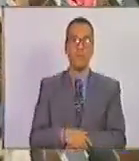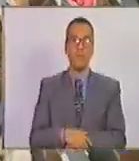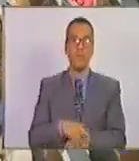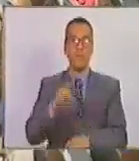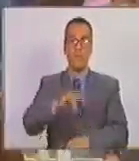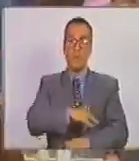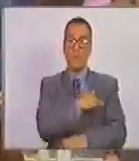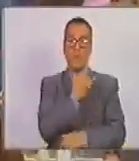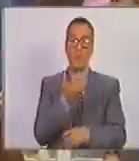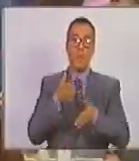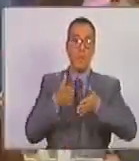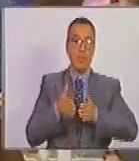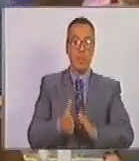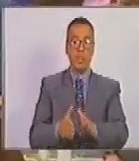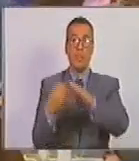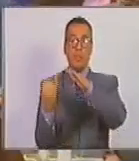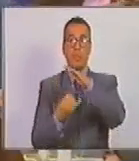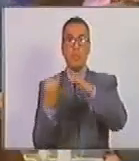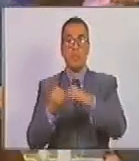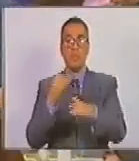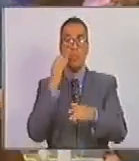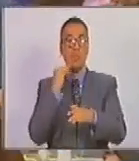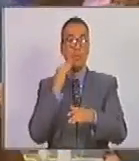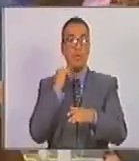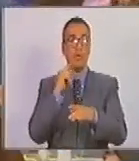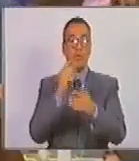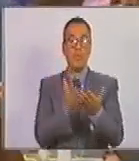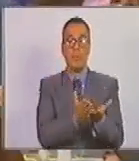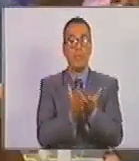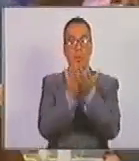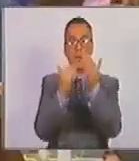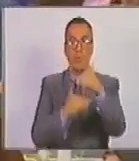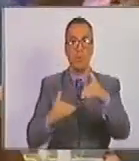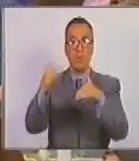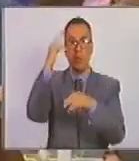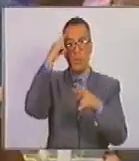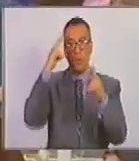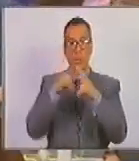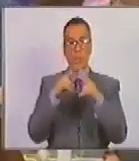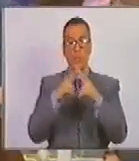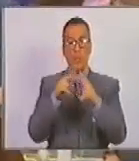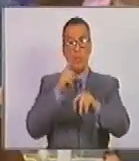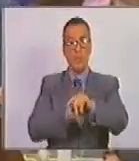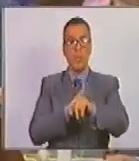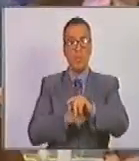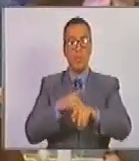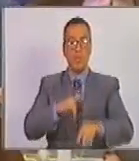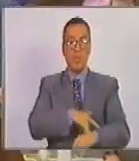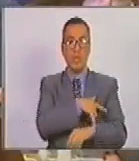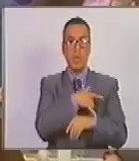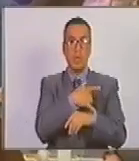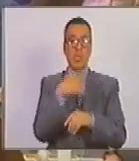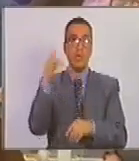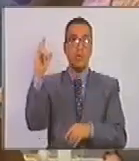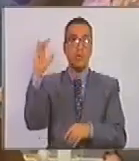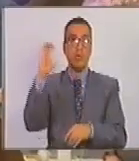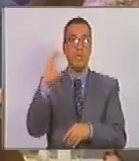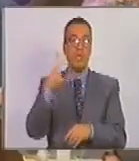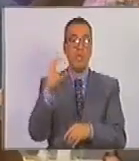Universidad que nace como Instituto Experimental de Estudios Superiores, conocido en ese momento como Universidad de Caracas,